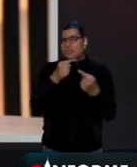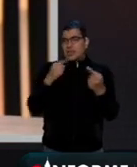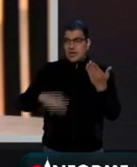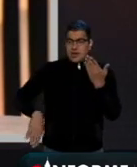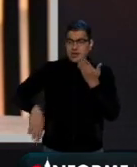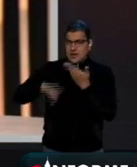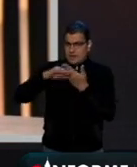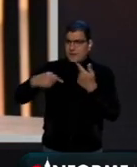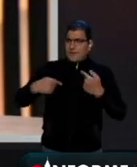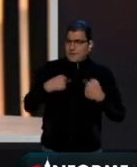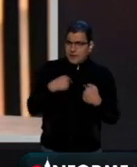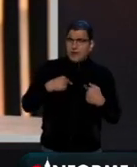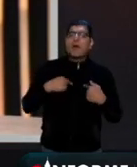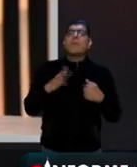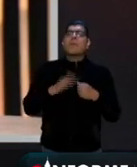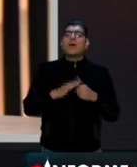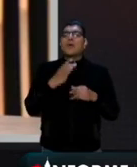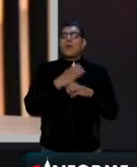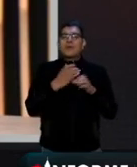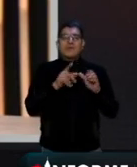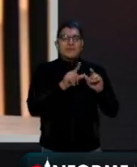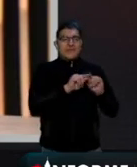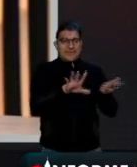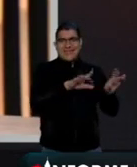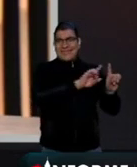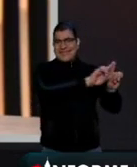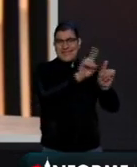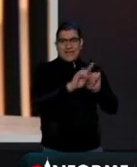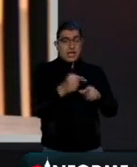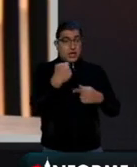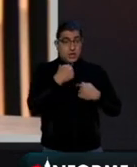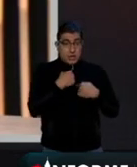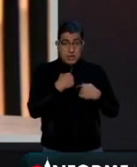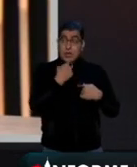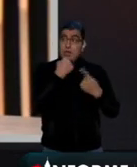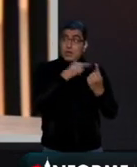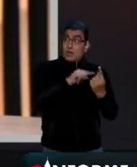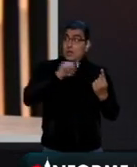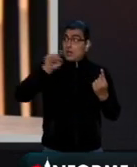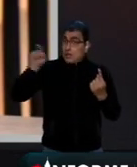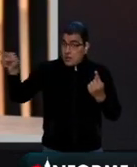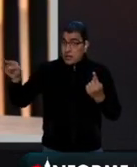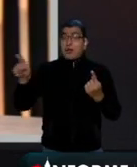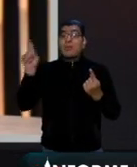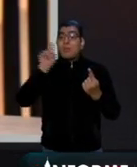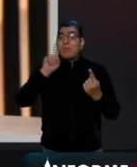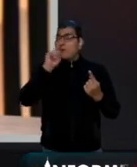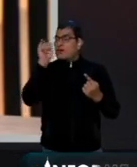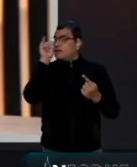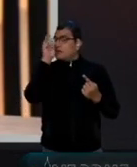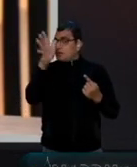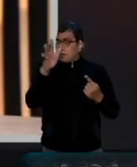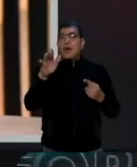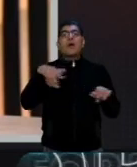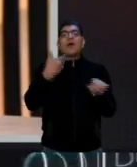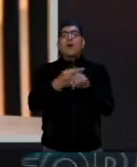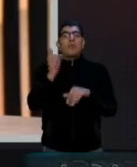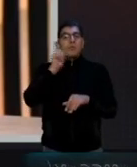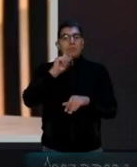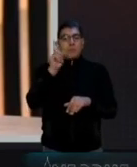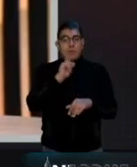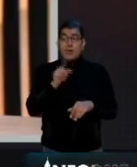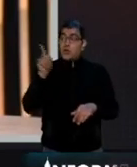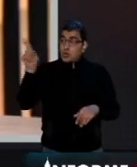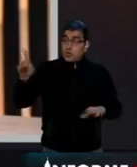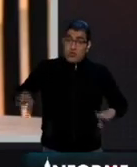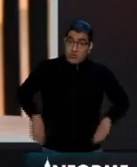mi contra, por un par de editoriales, donde yo te decía que eras una agresora de mujeres, y que